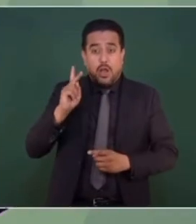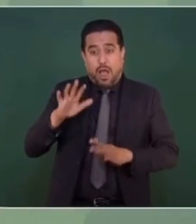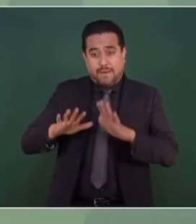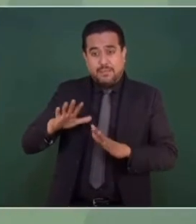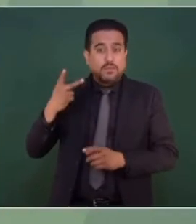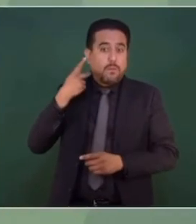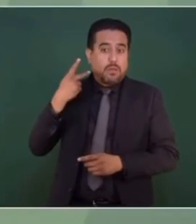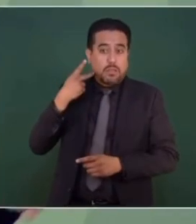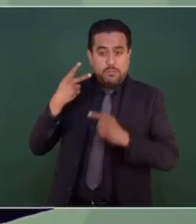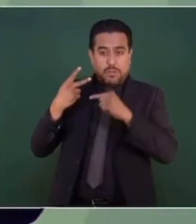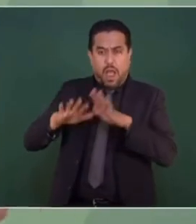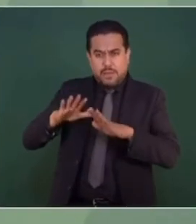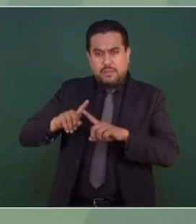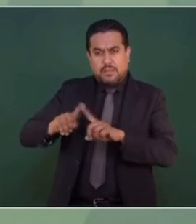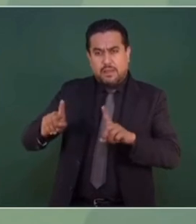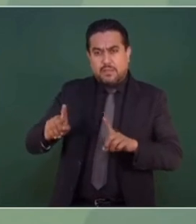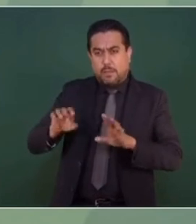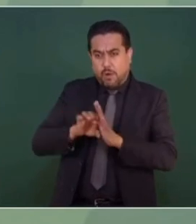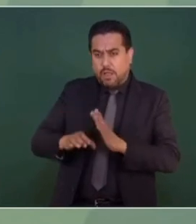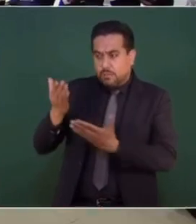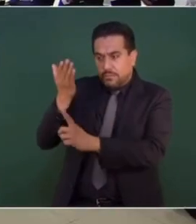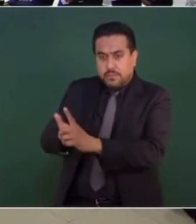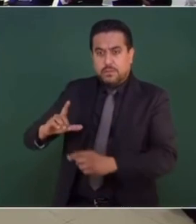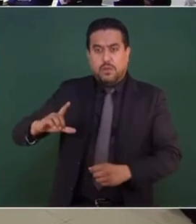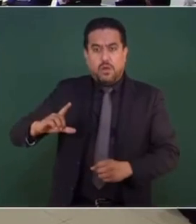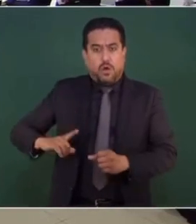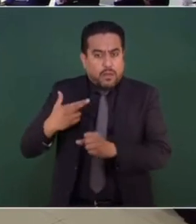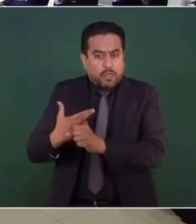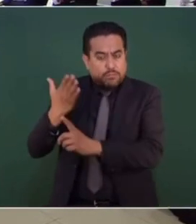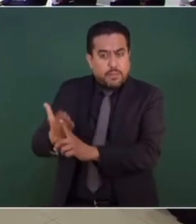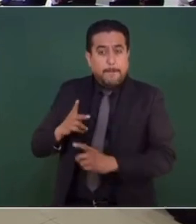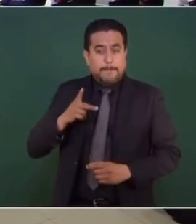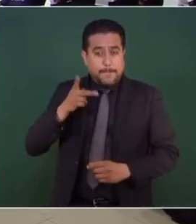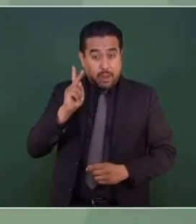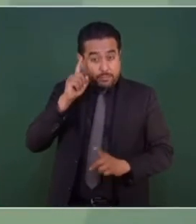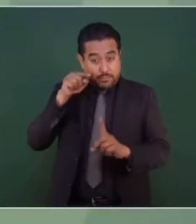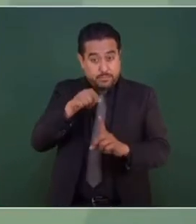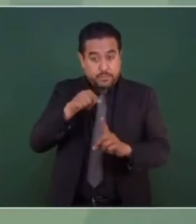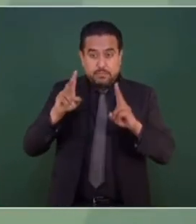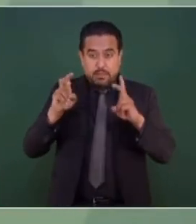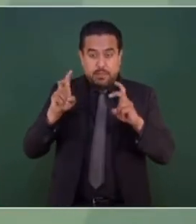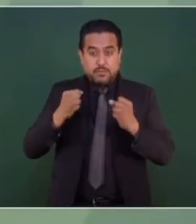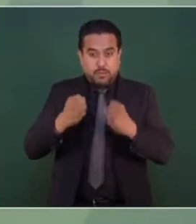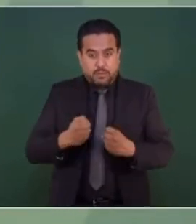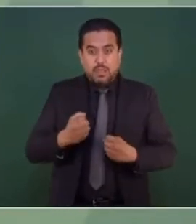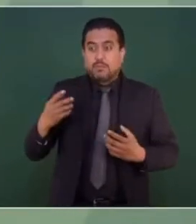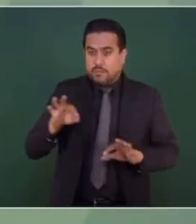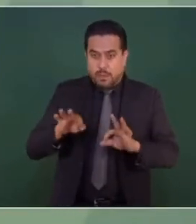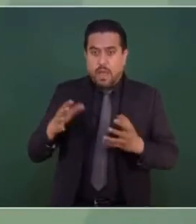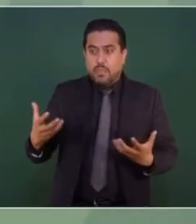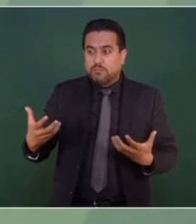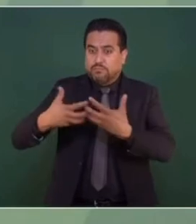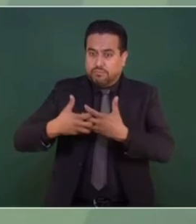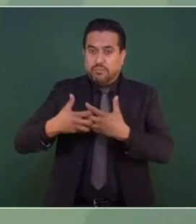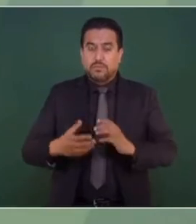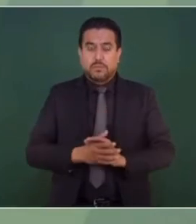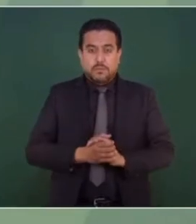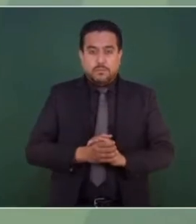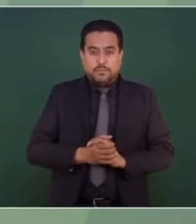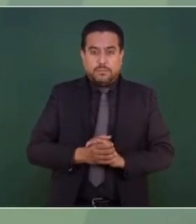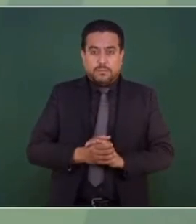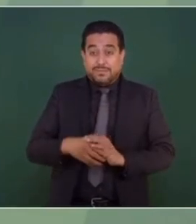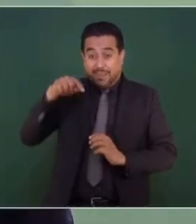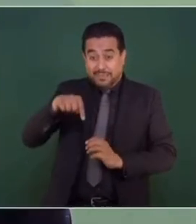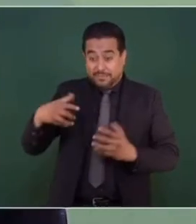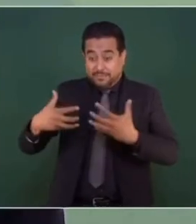lo político con el gobernador, pero que en el tema de seguridad estamos actuando de manera coordinada, porque no se puede